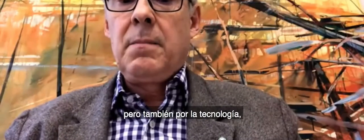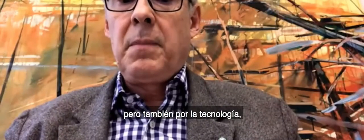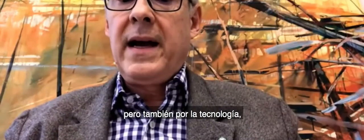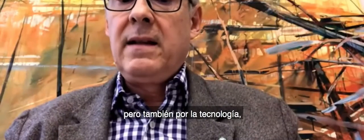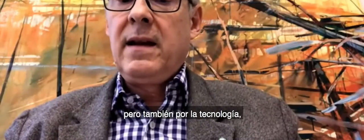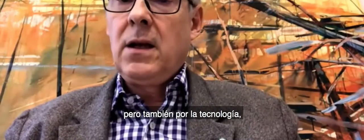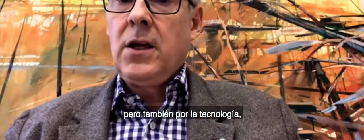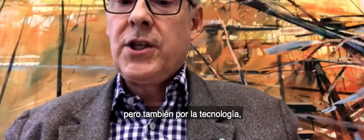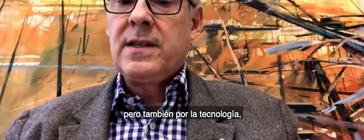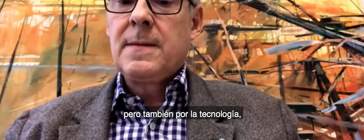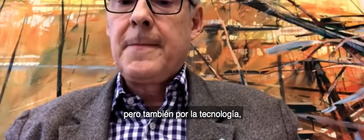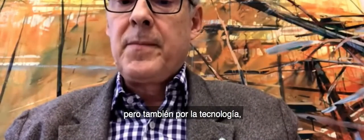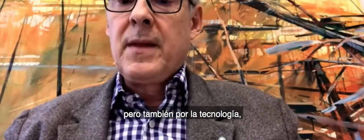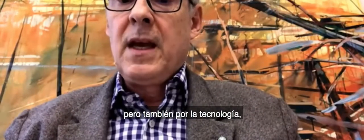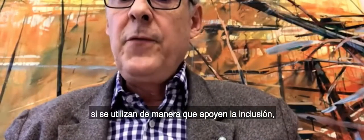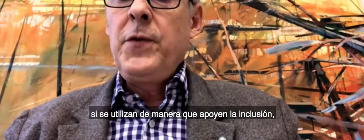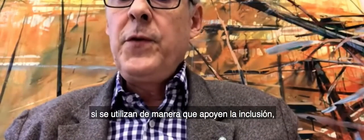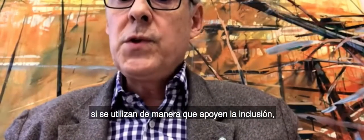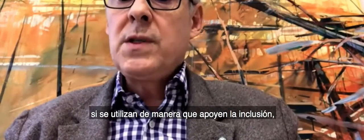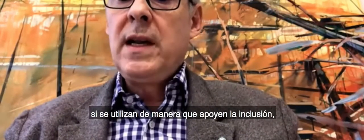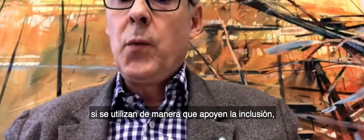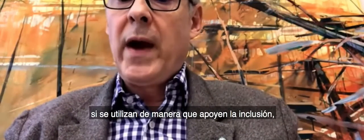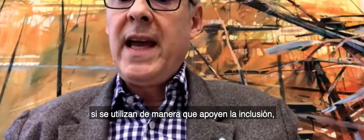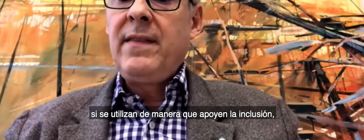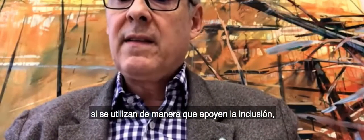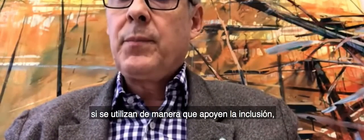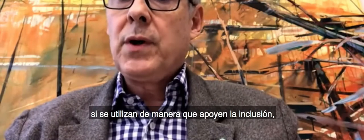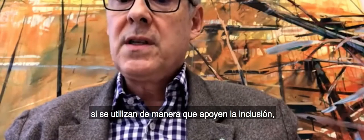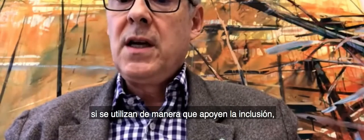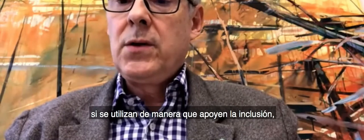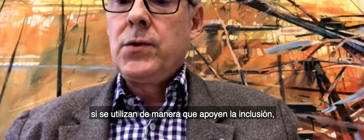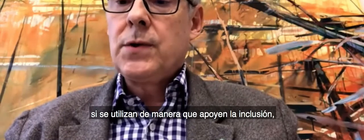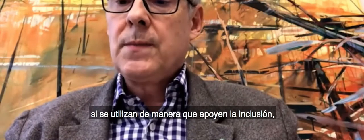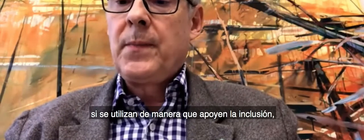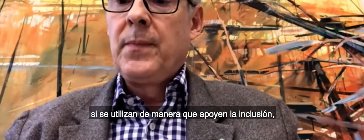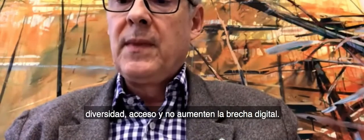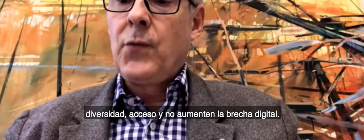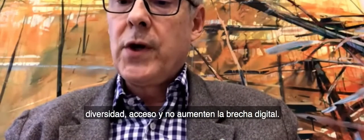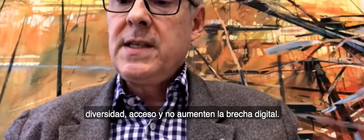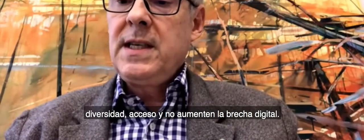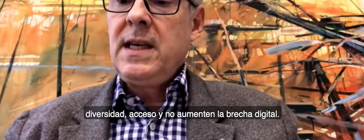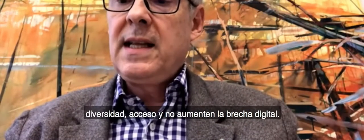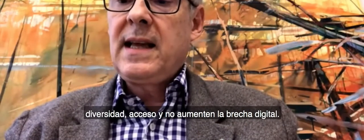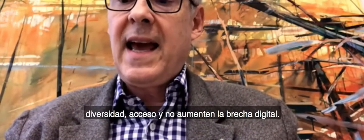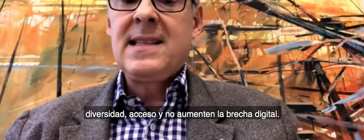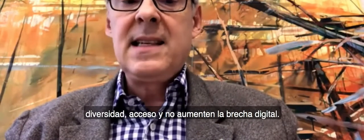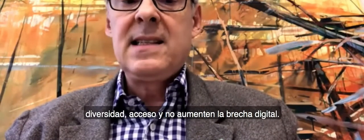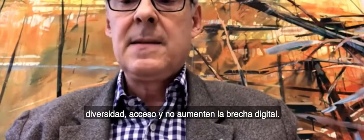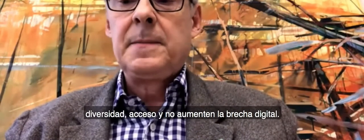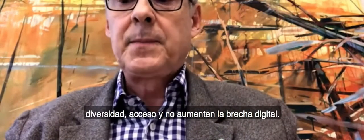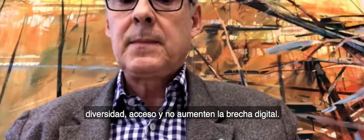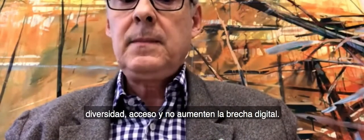and by technologies, if used in a way that supports inclusion. Diversity and